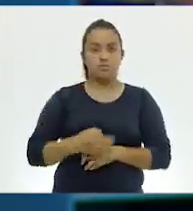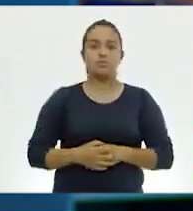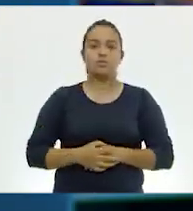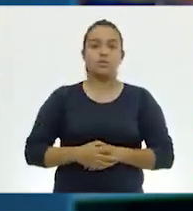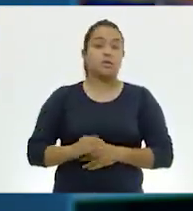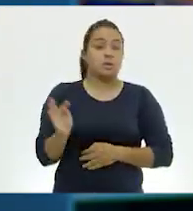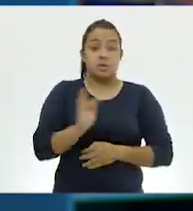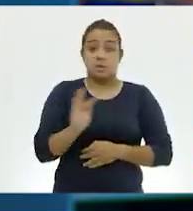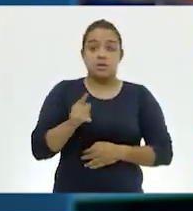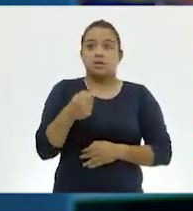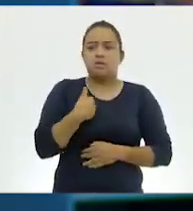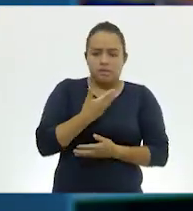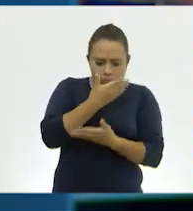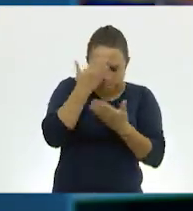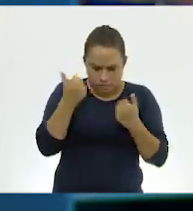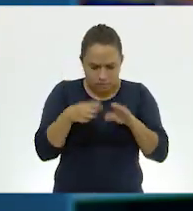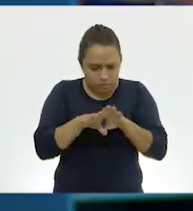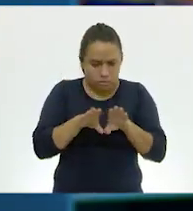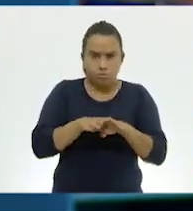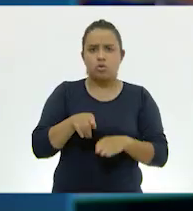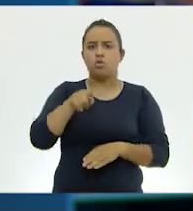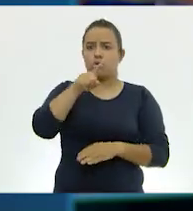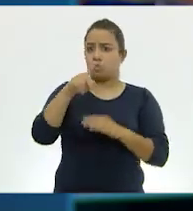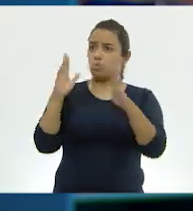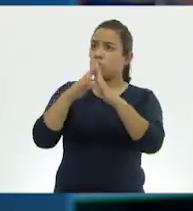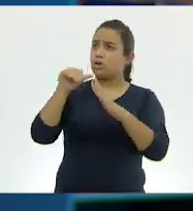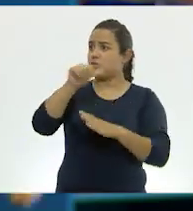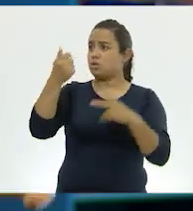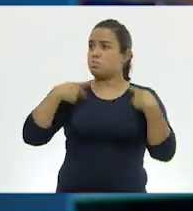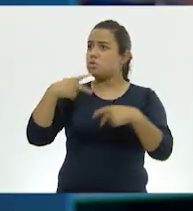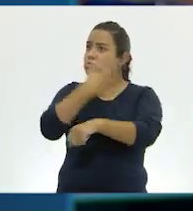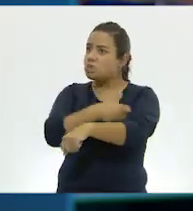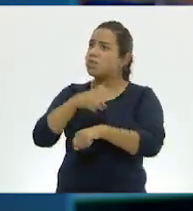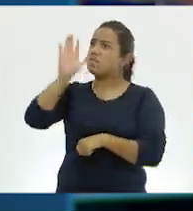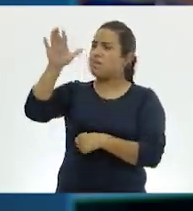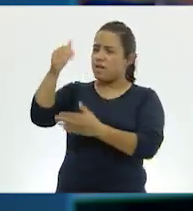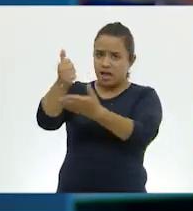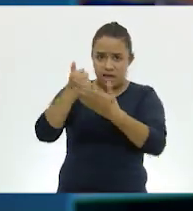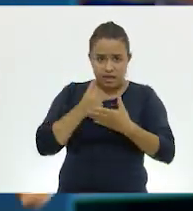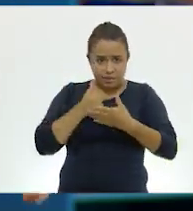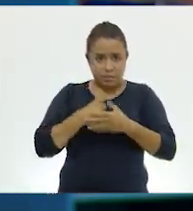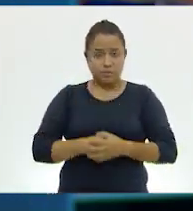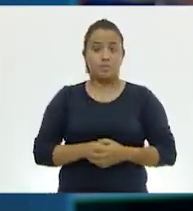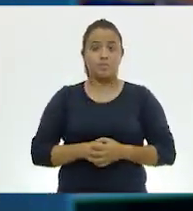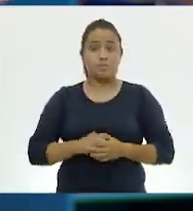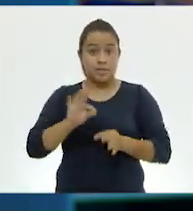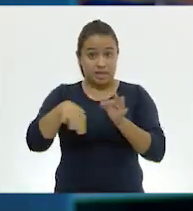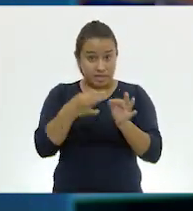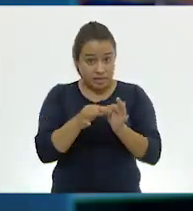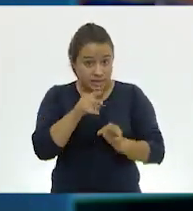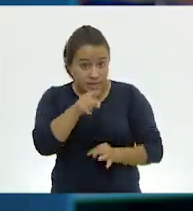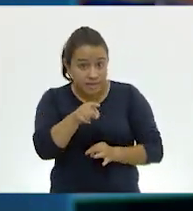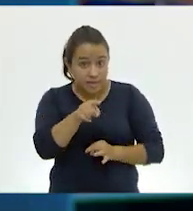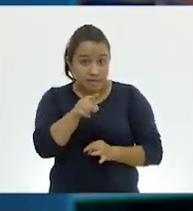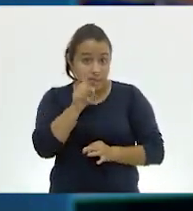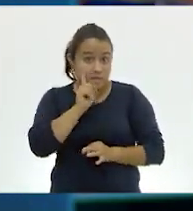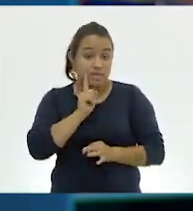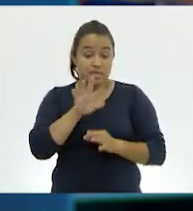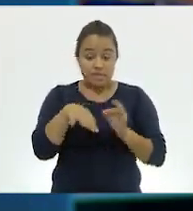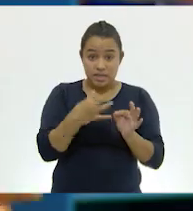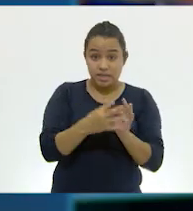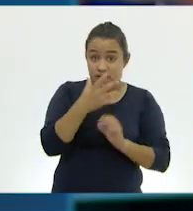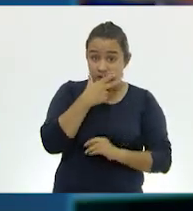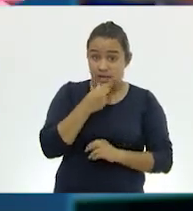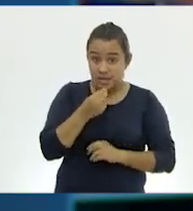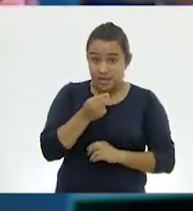Si no sabes cómo hacerlo, pida ayuda en casa. ¿Lista? ¿Listo?